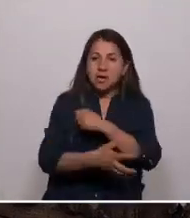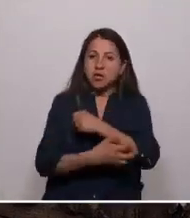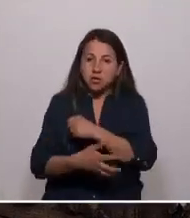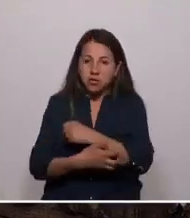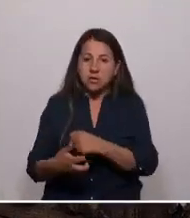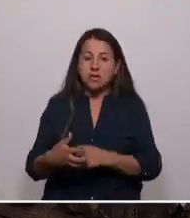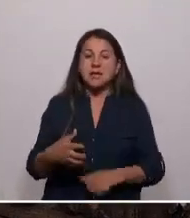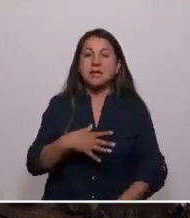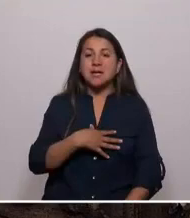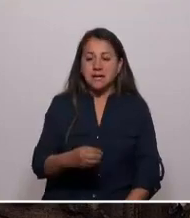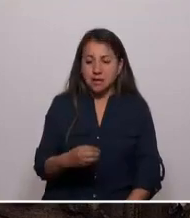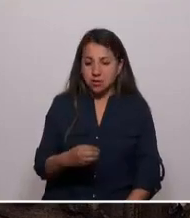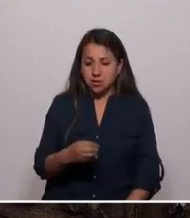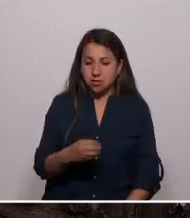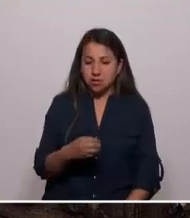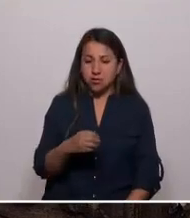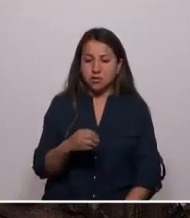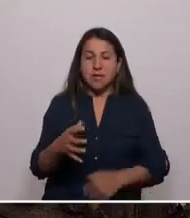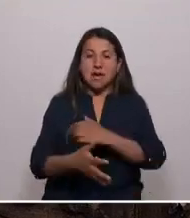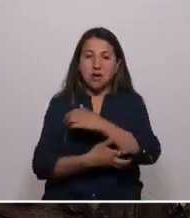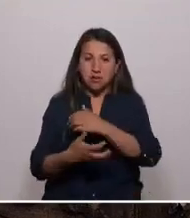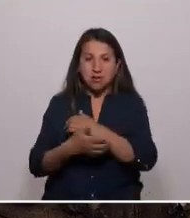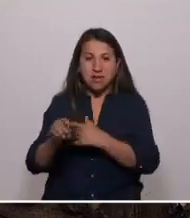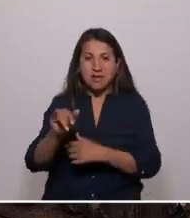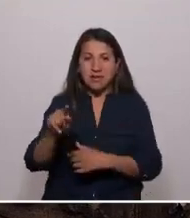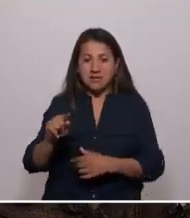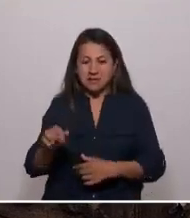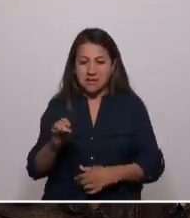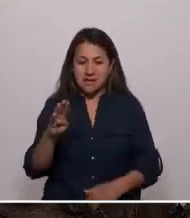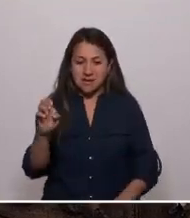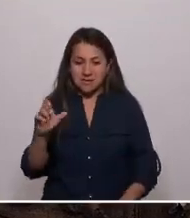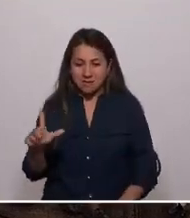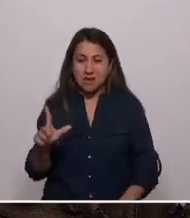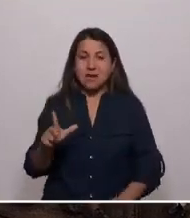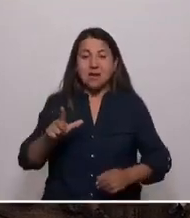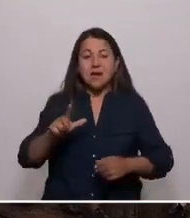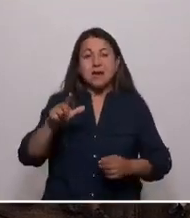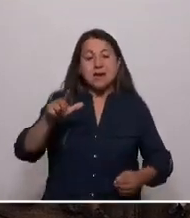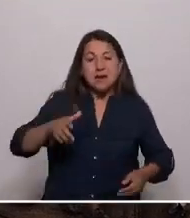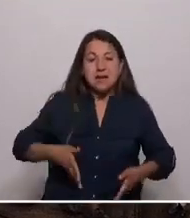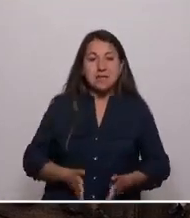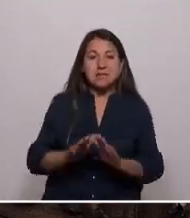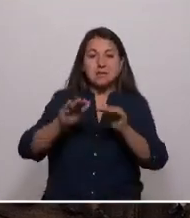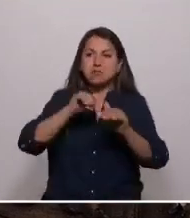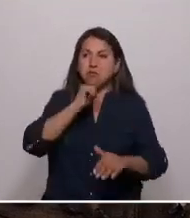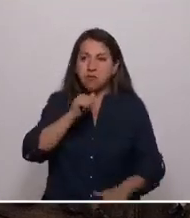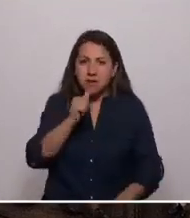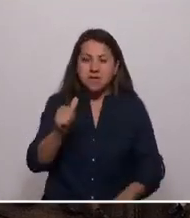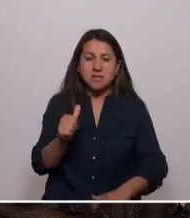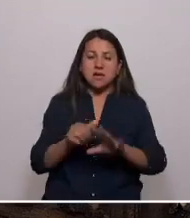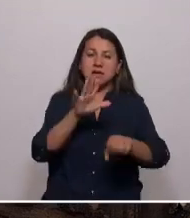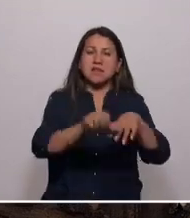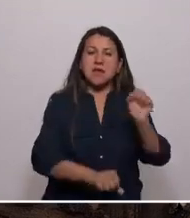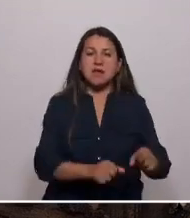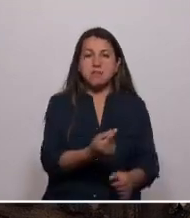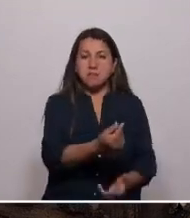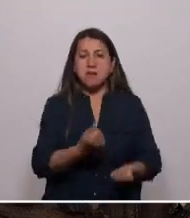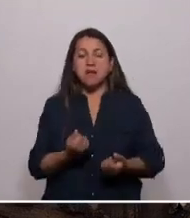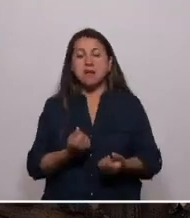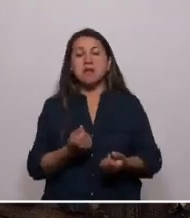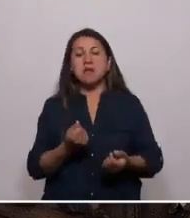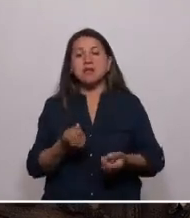Hija de la pobla. Crecí entre el narco, entre la droga, la pobreza, el extractivismo, la violación a los derechos humanos y la corrupción.